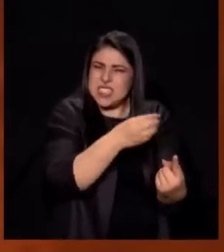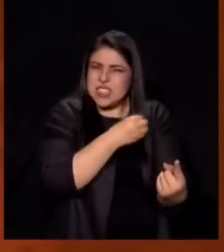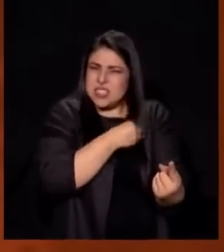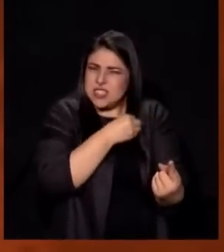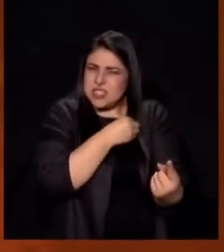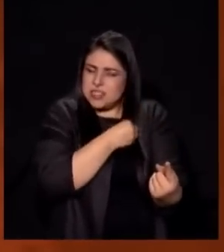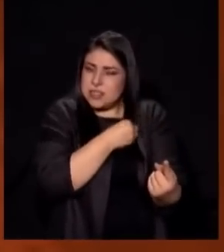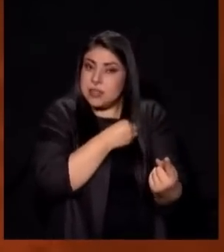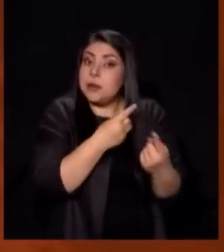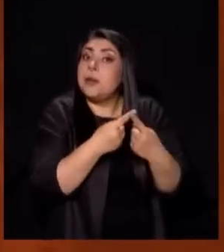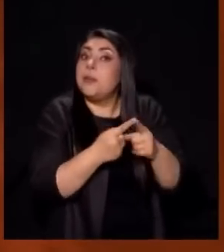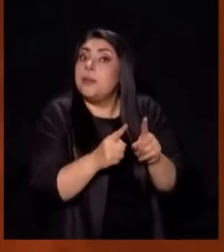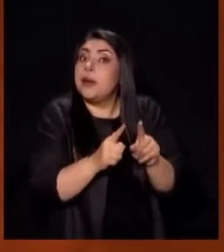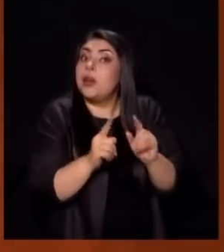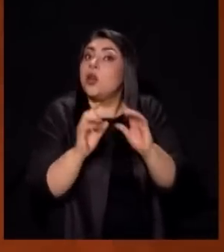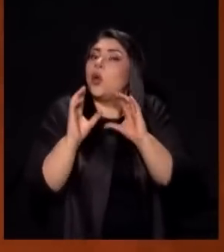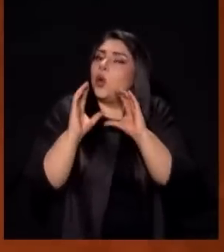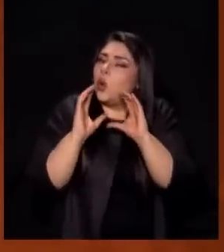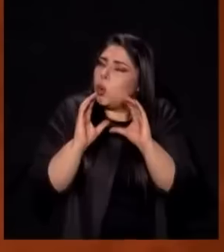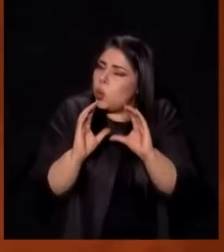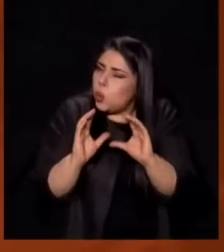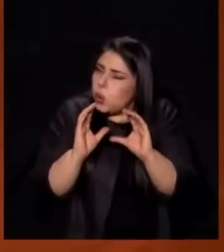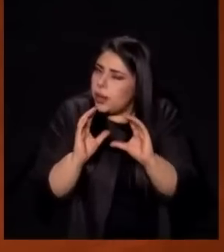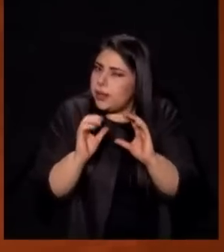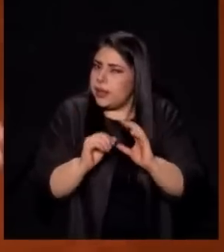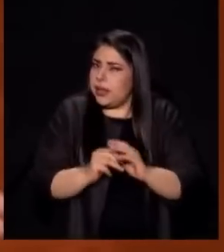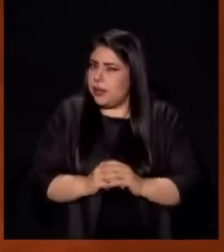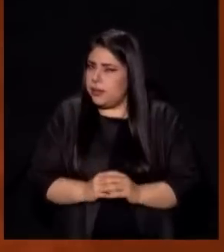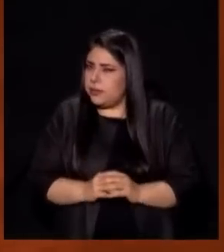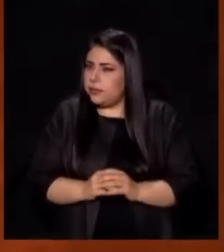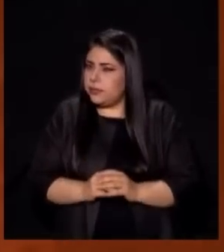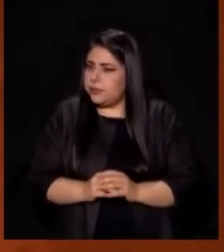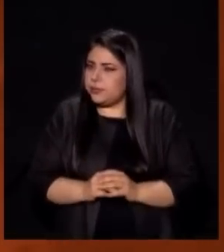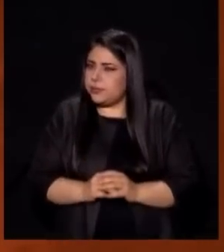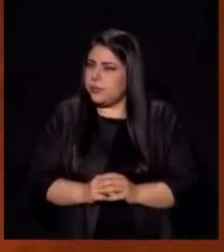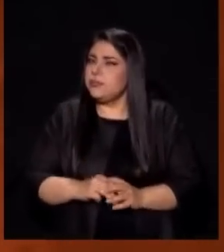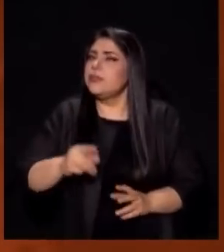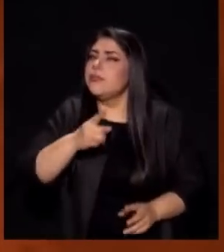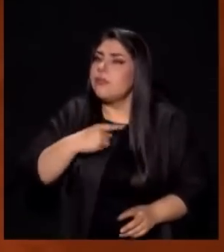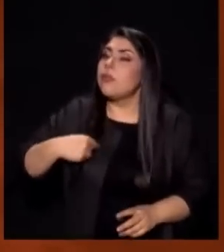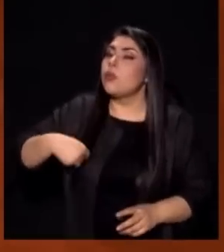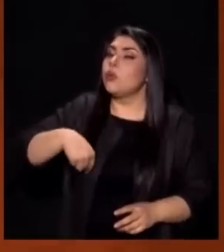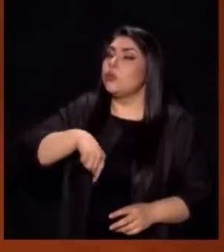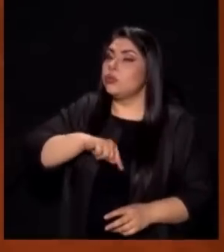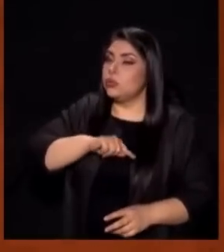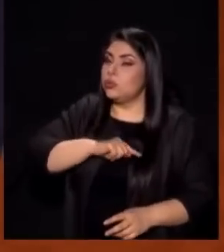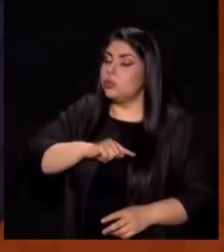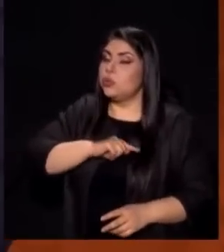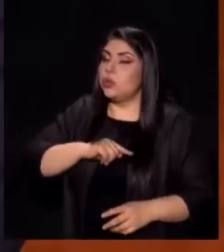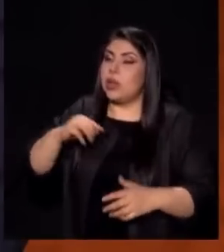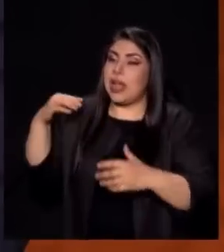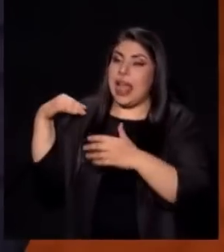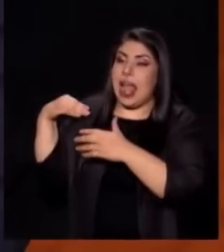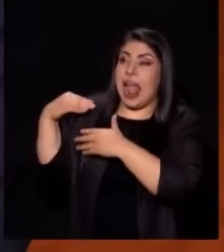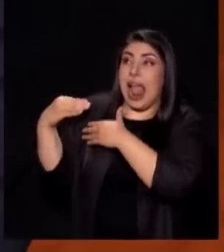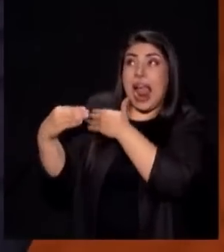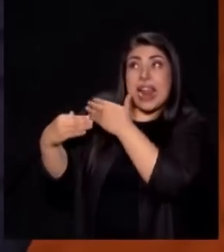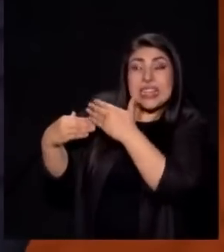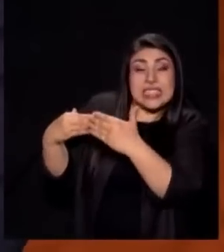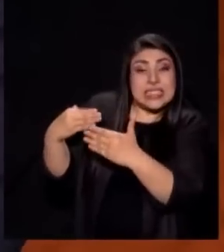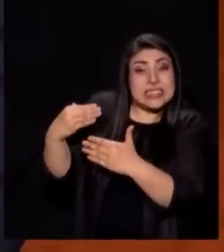Lo Cuidado Cuidado Te Pasas De Un Heredero Forzoso A Un Heredero Voluntario